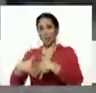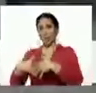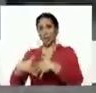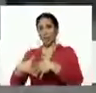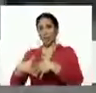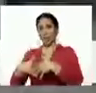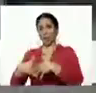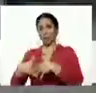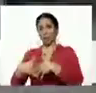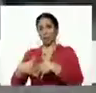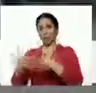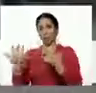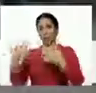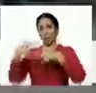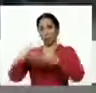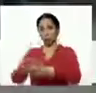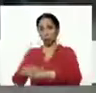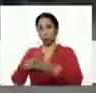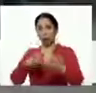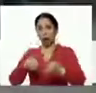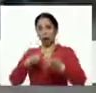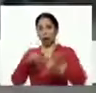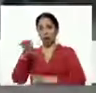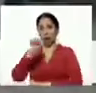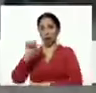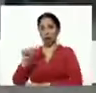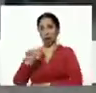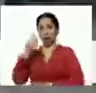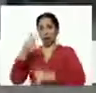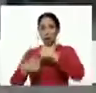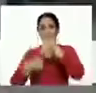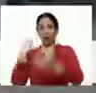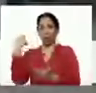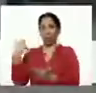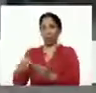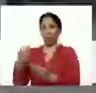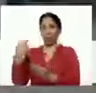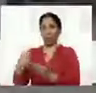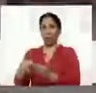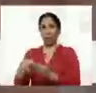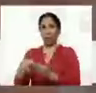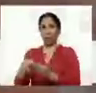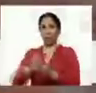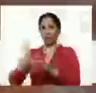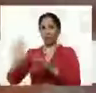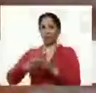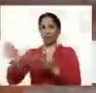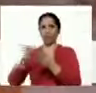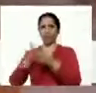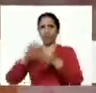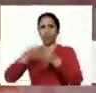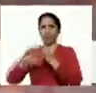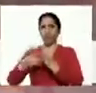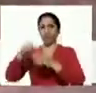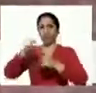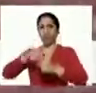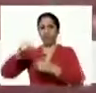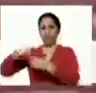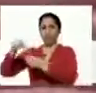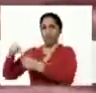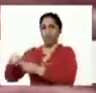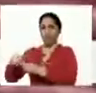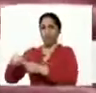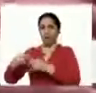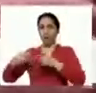a través de Agrosur la cual está financiando todo lo referente a la semilla de maíz